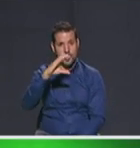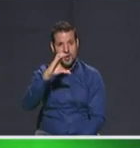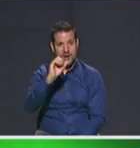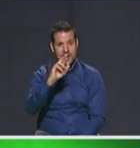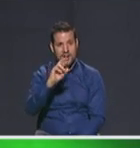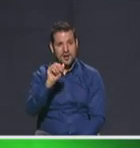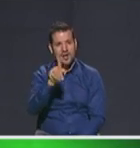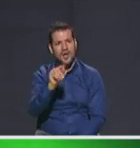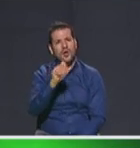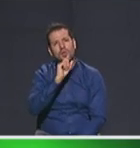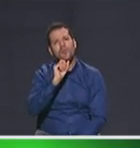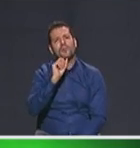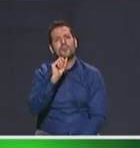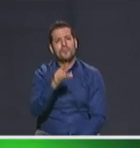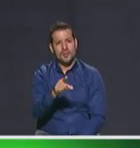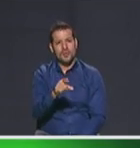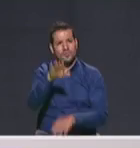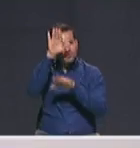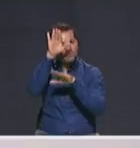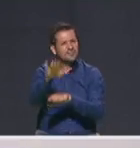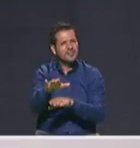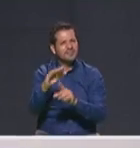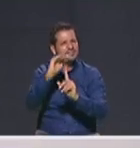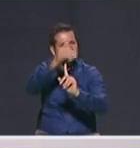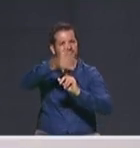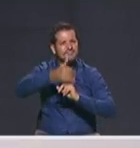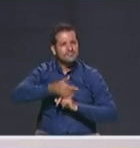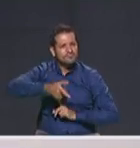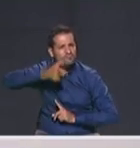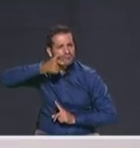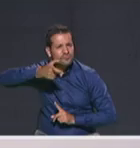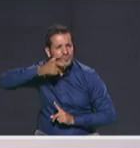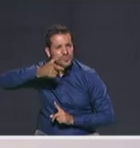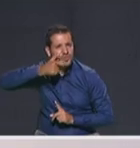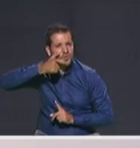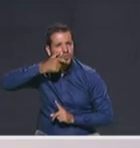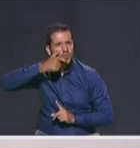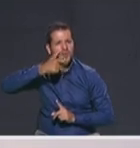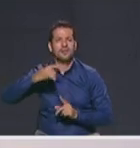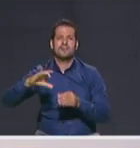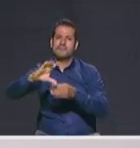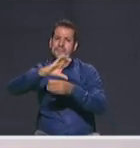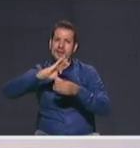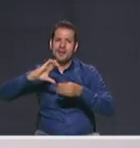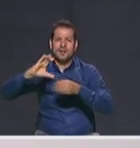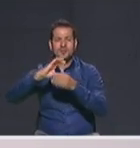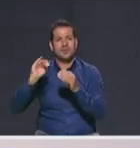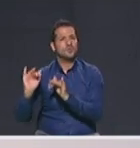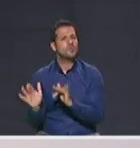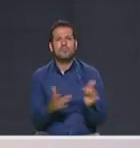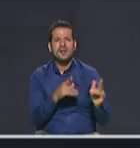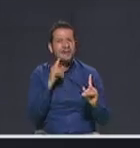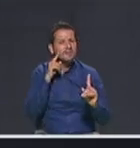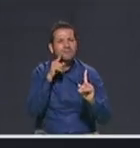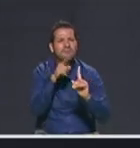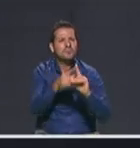La pregunta, candidato, en temas de seguridad, ¿cuál es su plan de seguridad para la ciudad? Su plan concretamente.